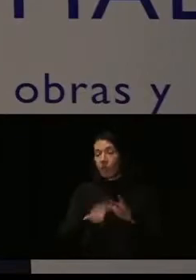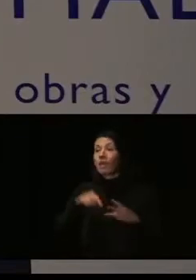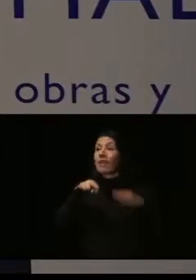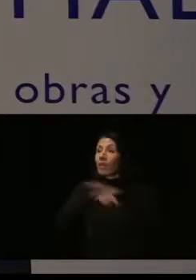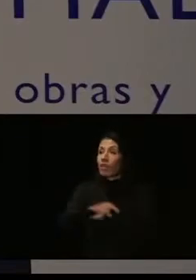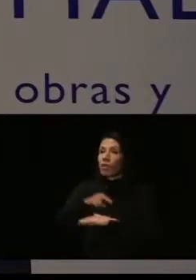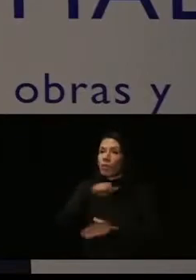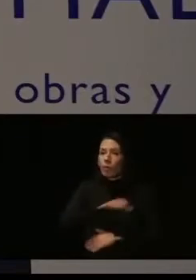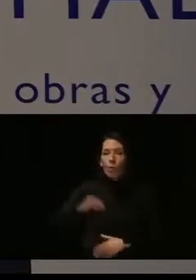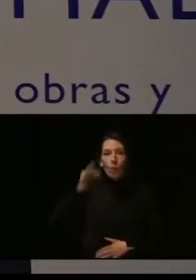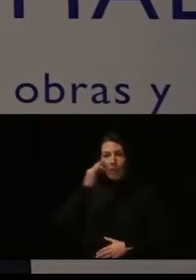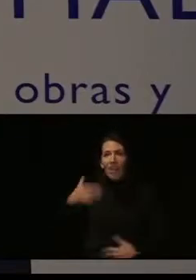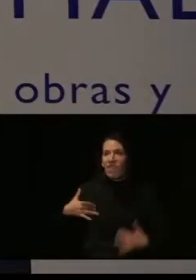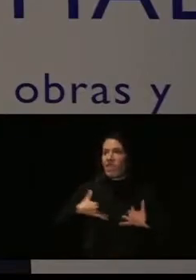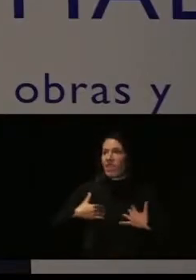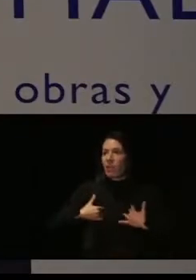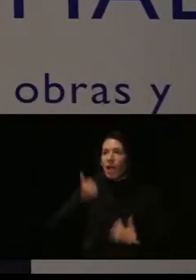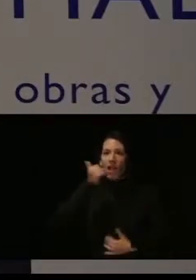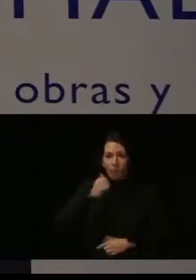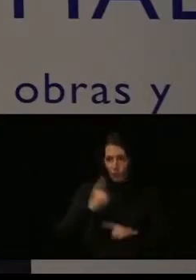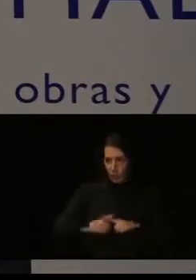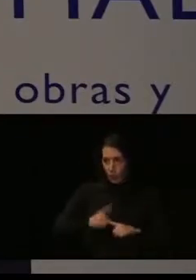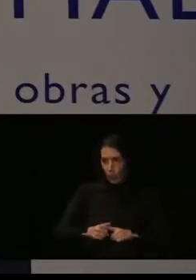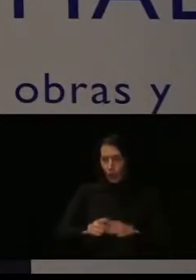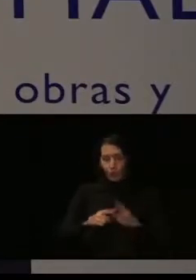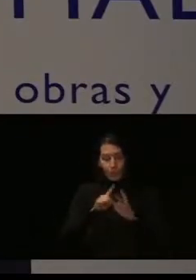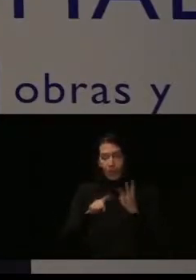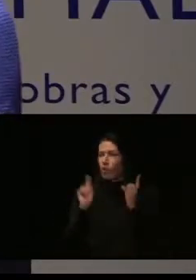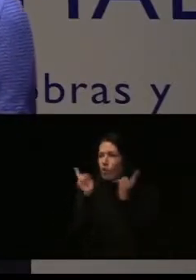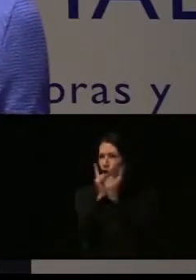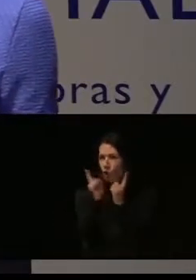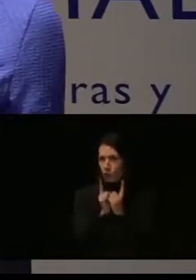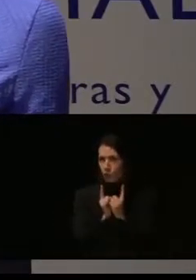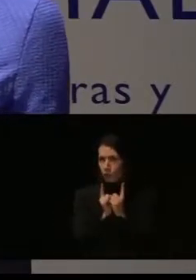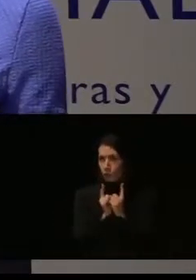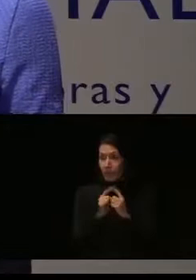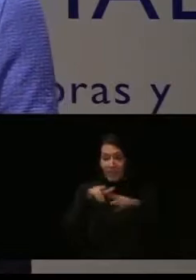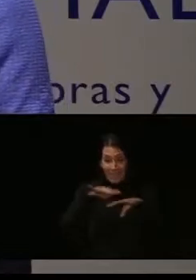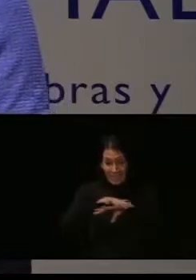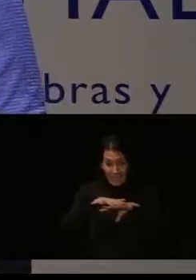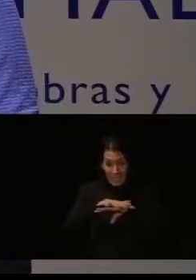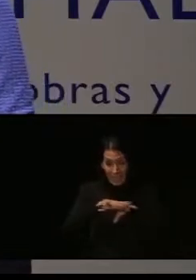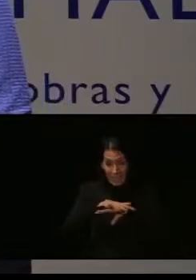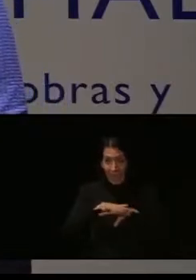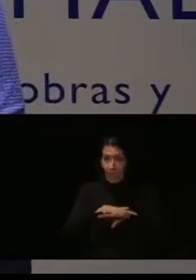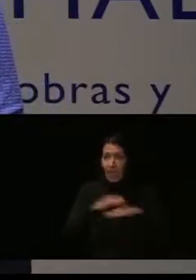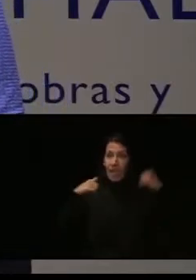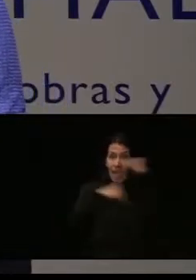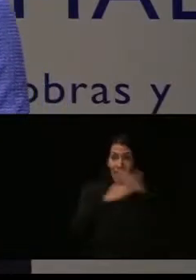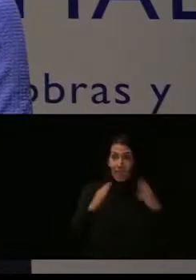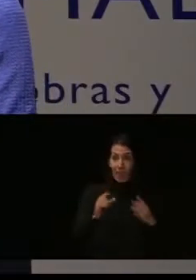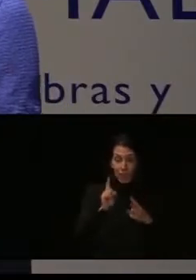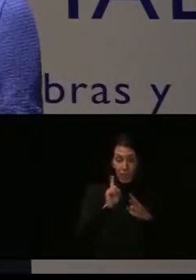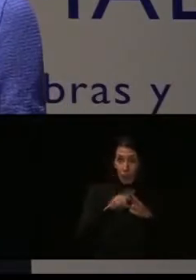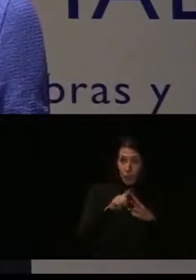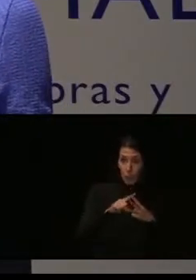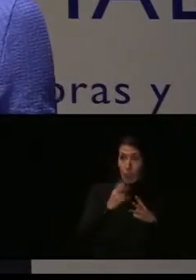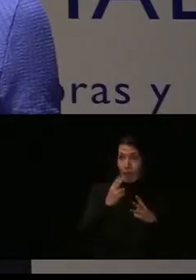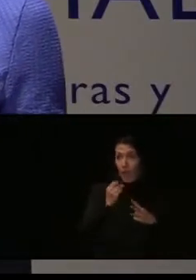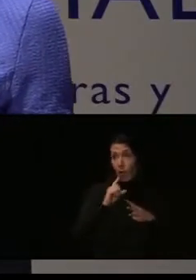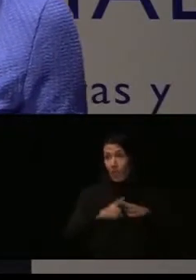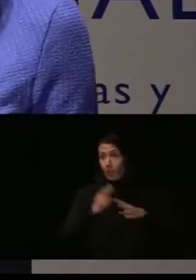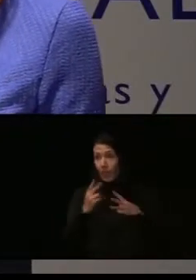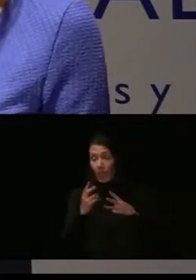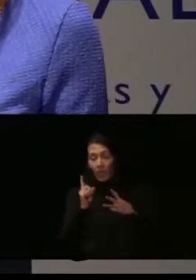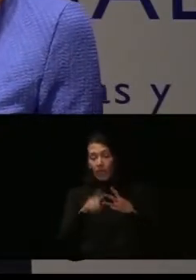a mujeres víctimas de violencia sexual. Muy brevemente, en la red, tanto de atención a mujeres víctimas de pareja y expareja como la de